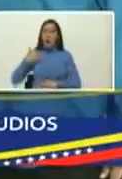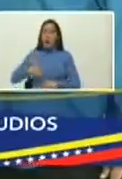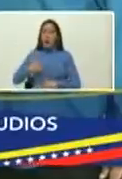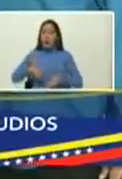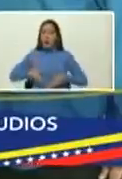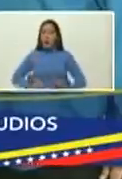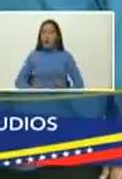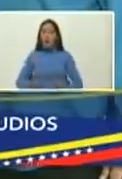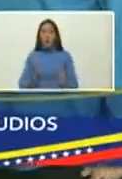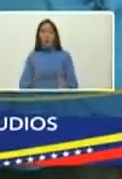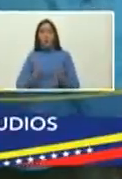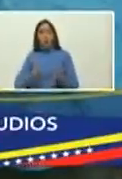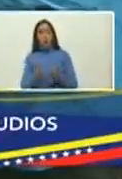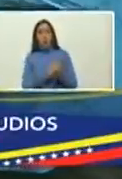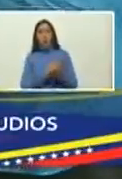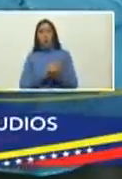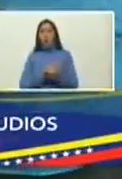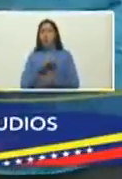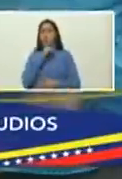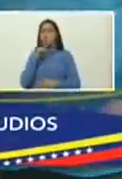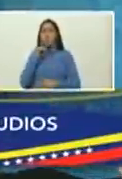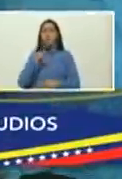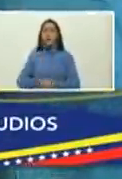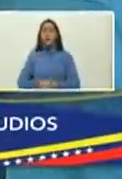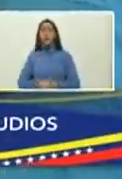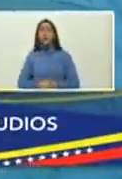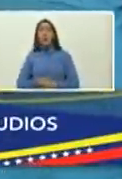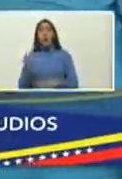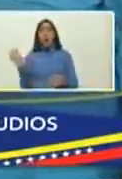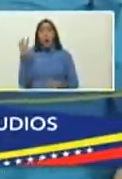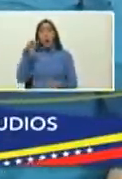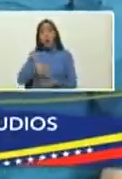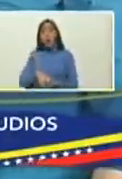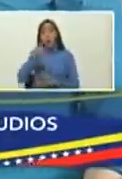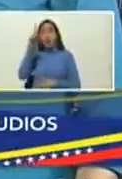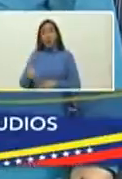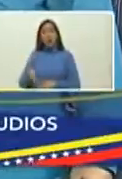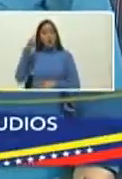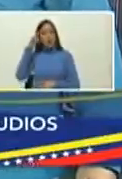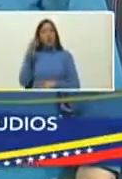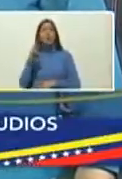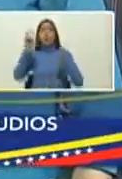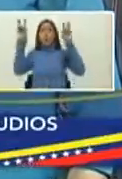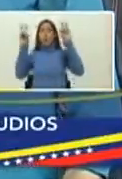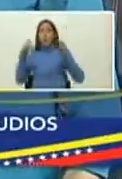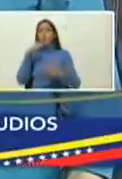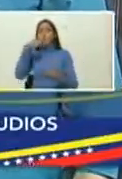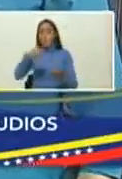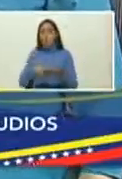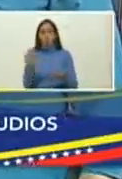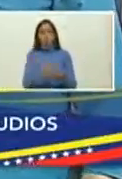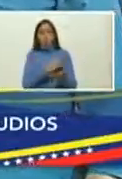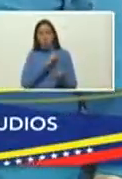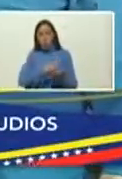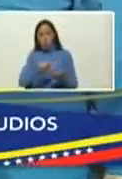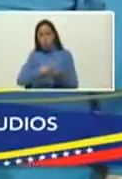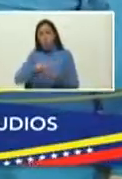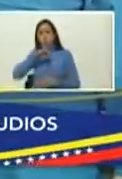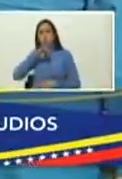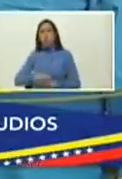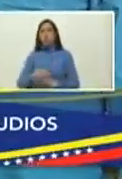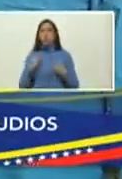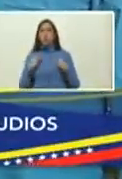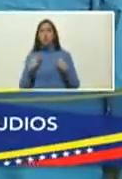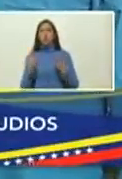ganadora El País del Diablo, descrito por el jurado como la fuerza de la escritura de esta novela dura y